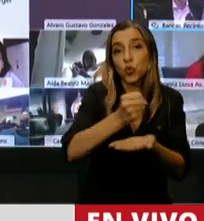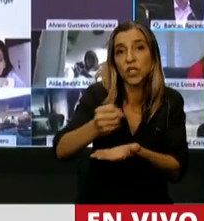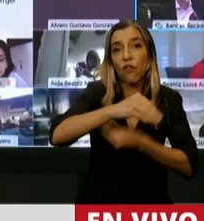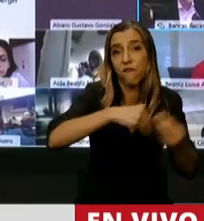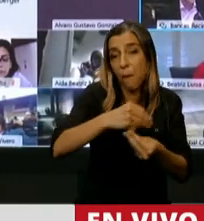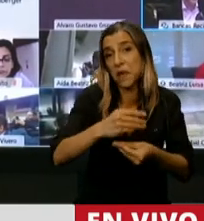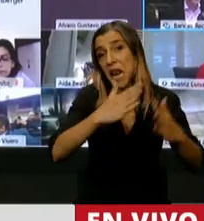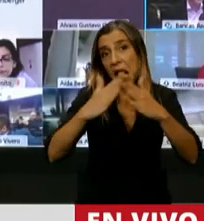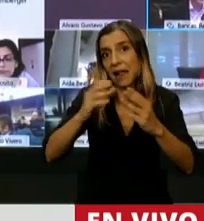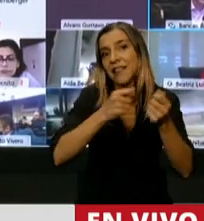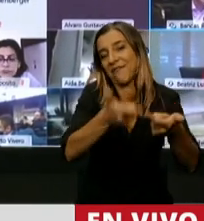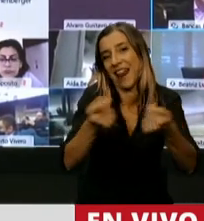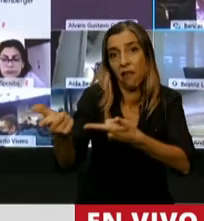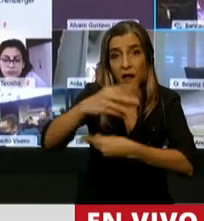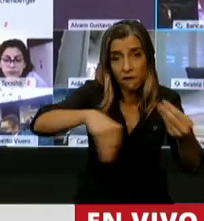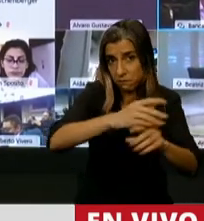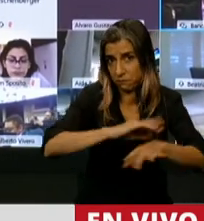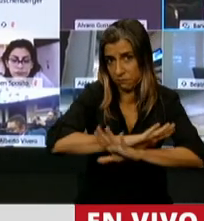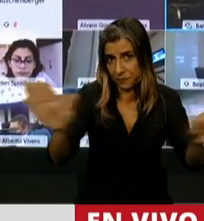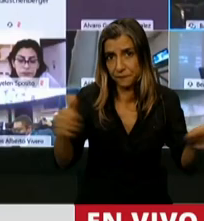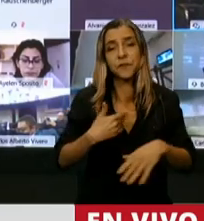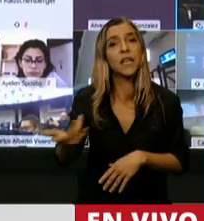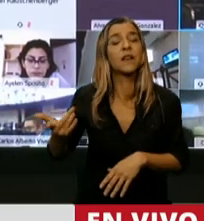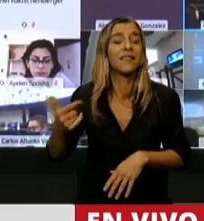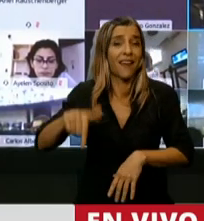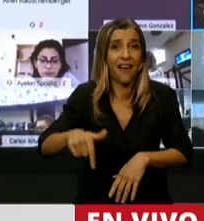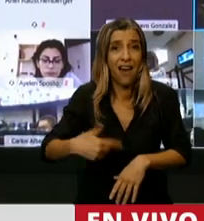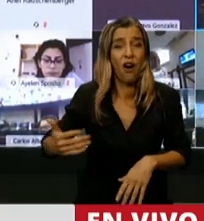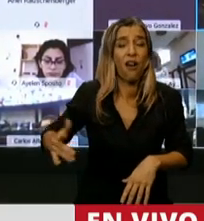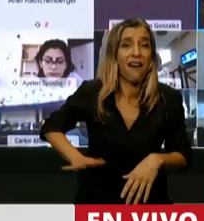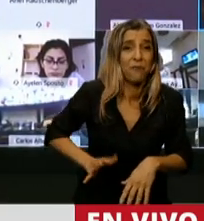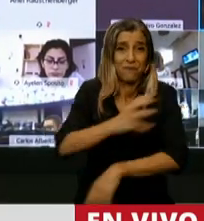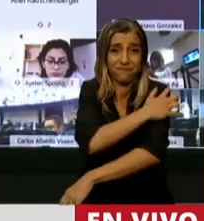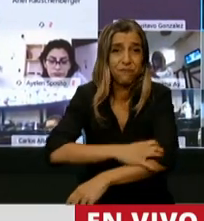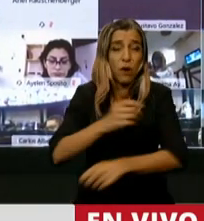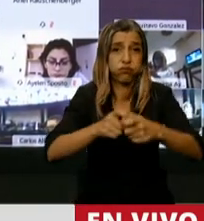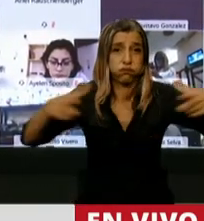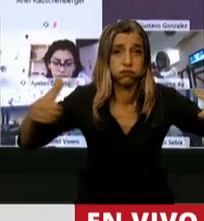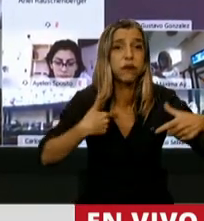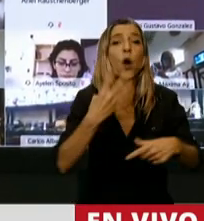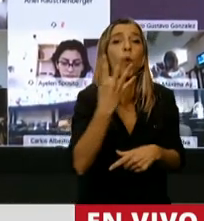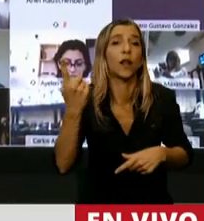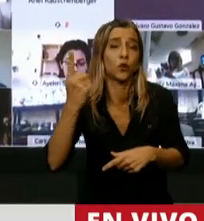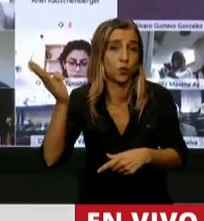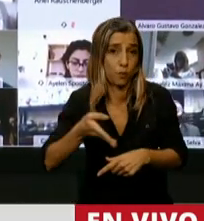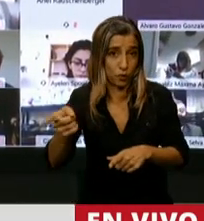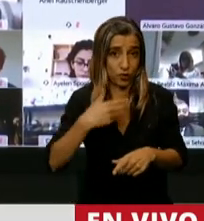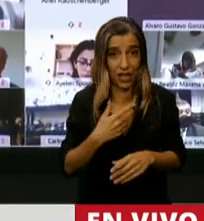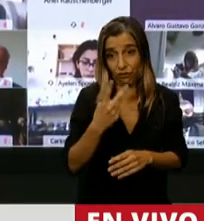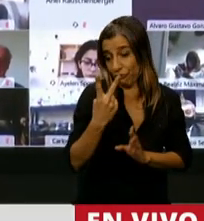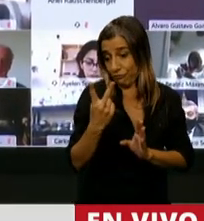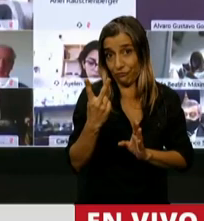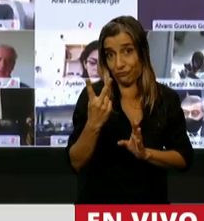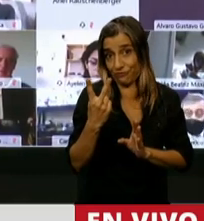para que puedan comer. La tasa de pobreza ya está en 40 y pico, casi 41, en el segundo semestre.